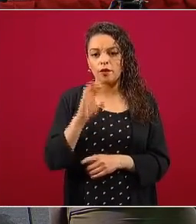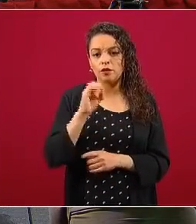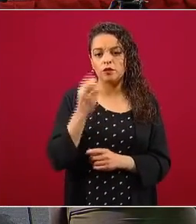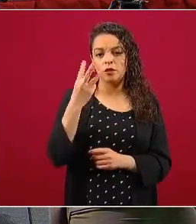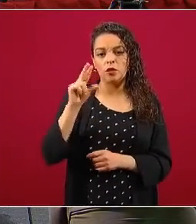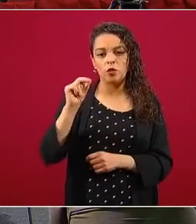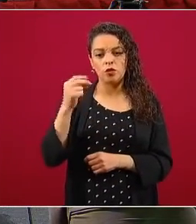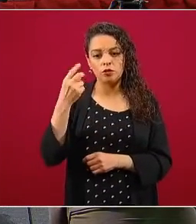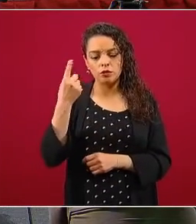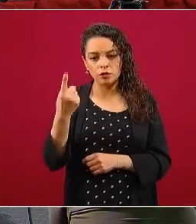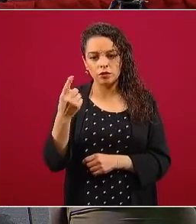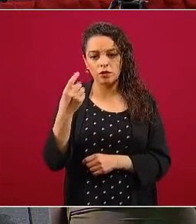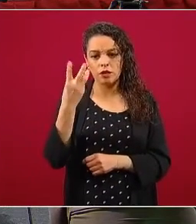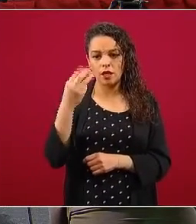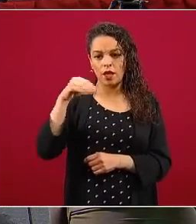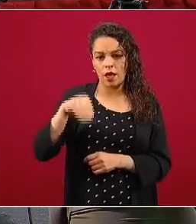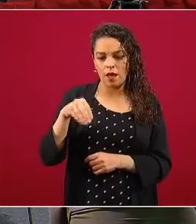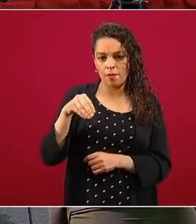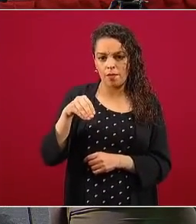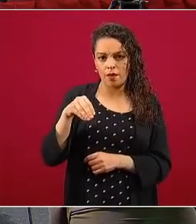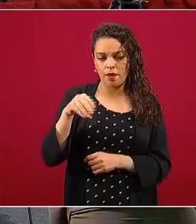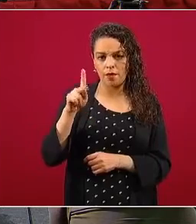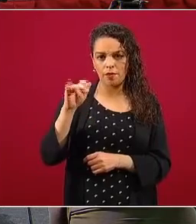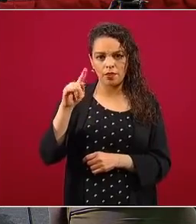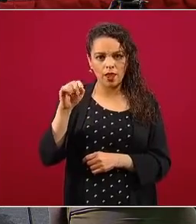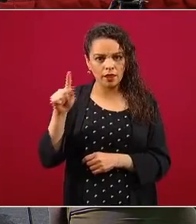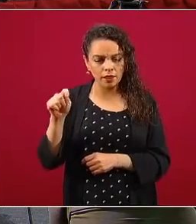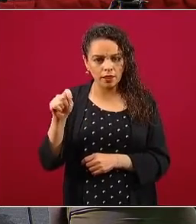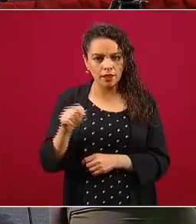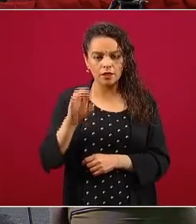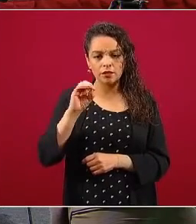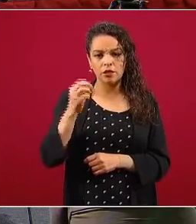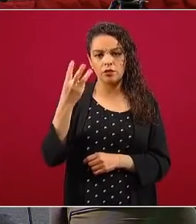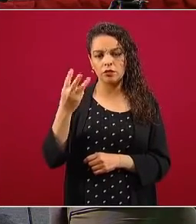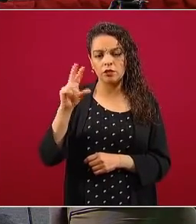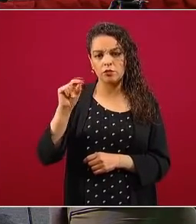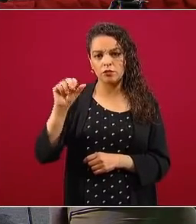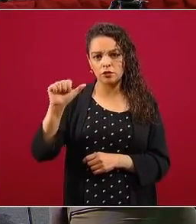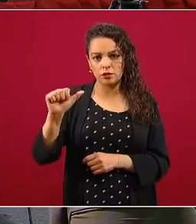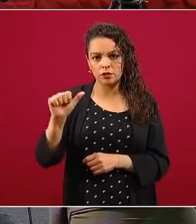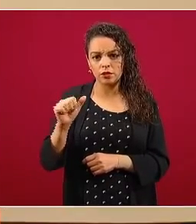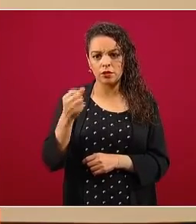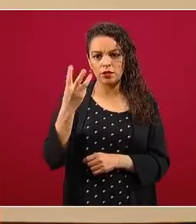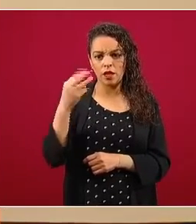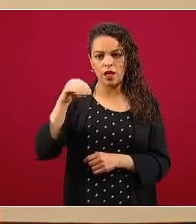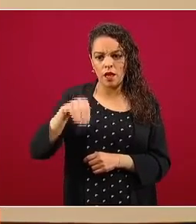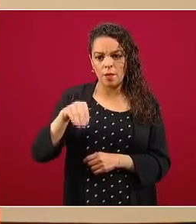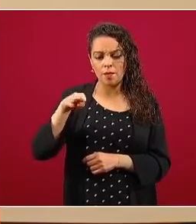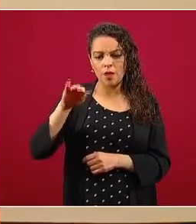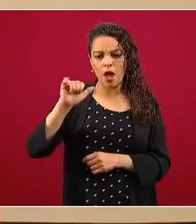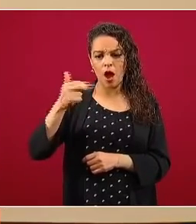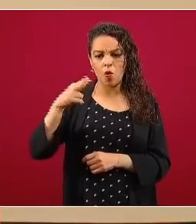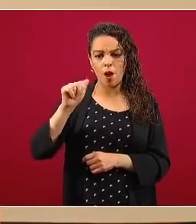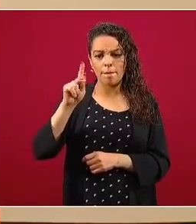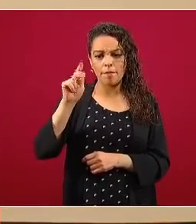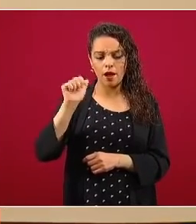-3M-PITET, AE 0386-3M-MIAGUAPAN,